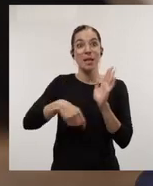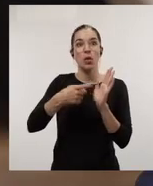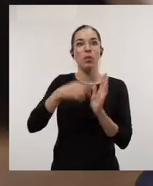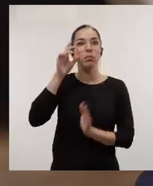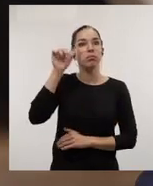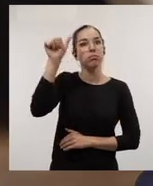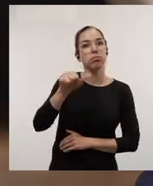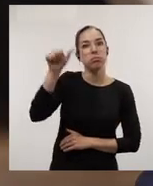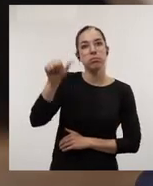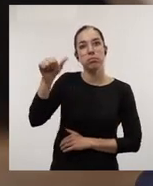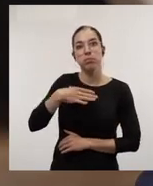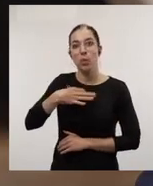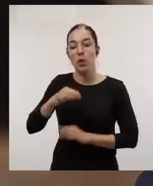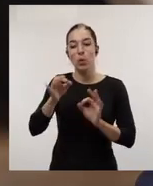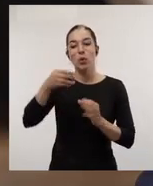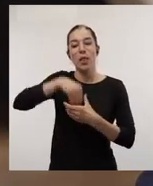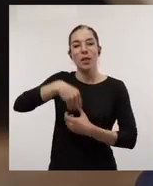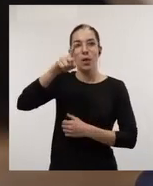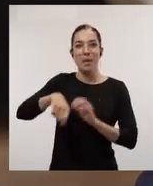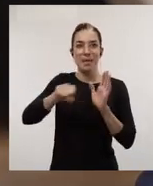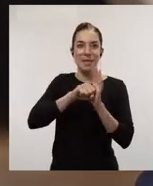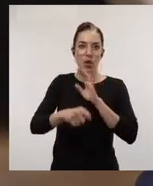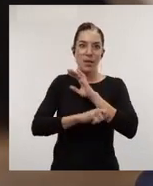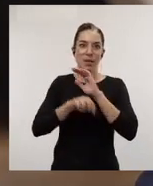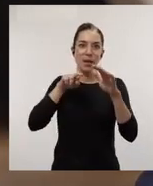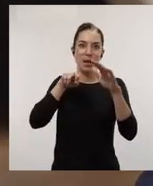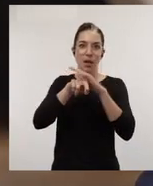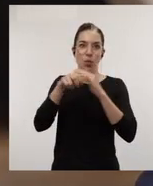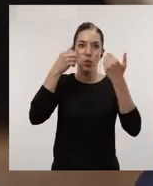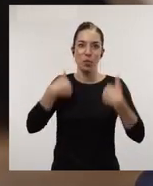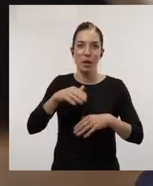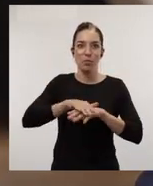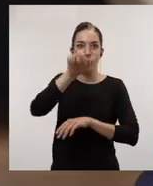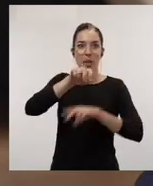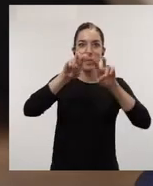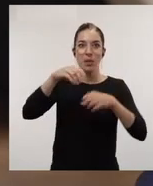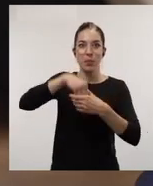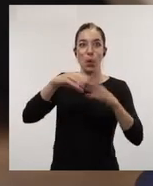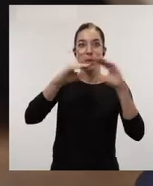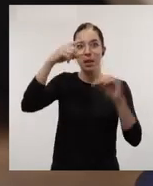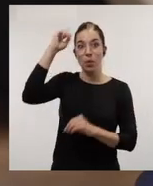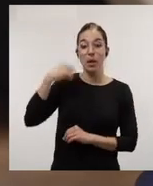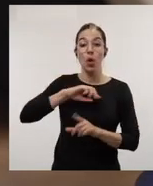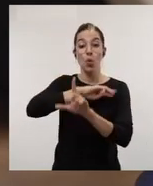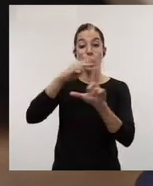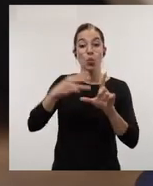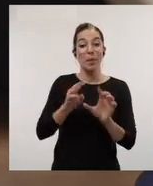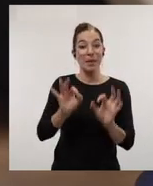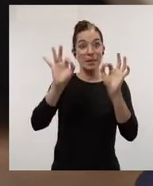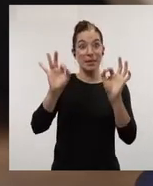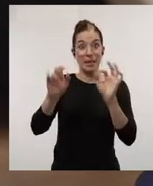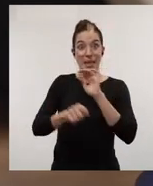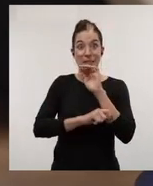íntegros que han conformado este mes del sello de la estrategia de recursos humanos para investigadores de la Universidad de Rey Juan Carlos dentro de la página web